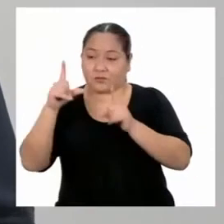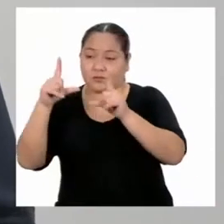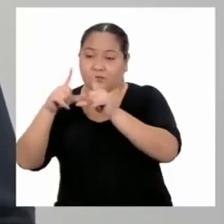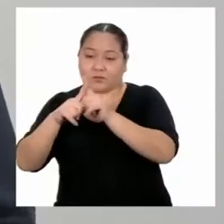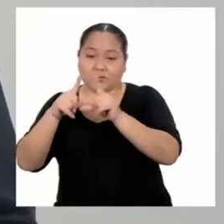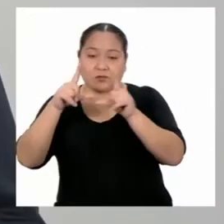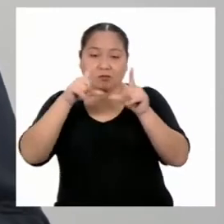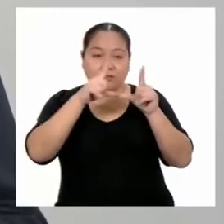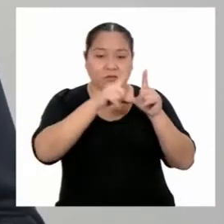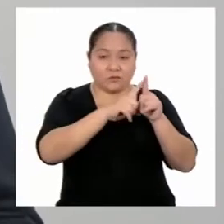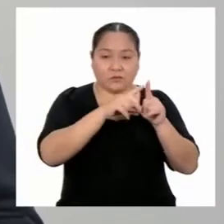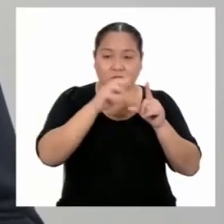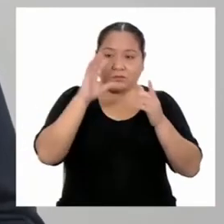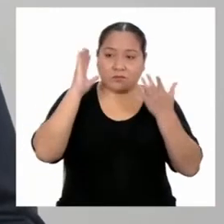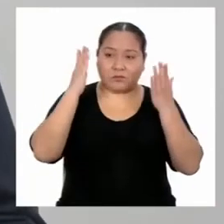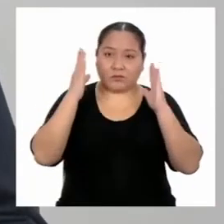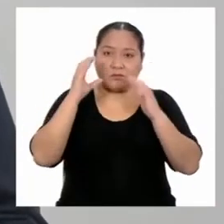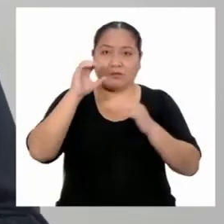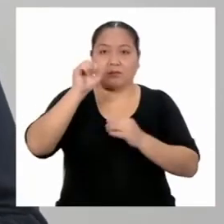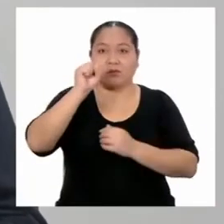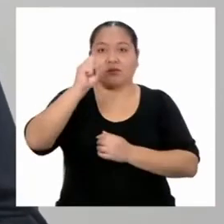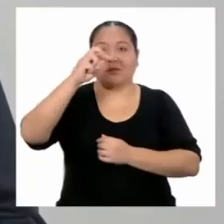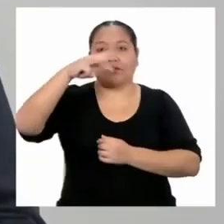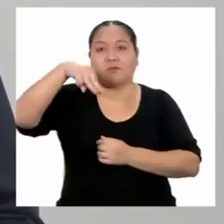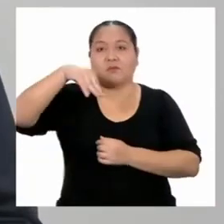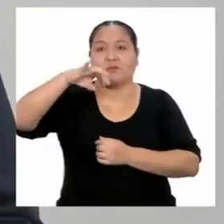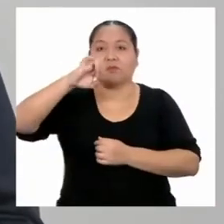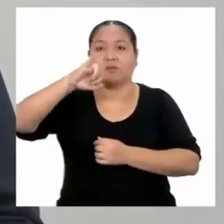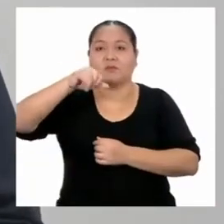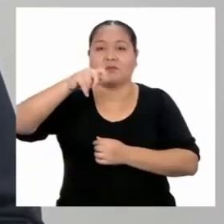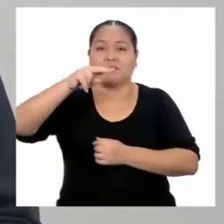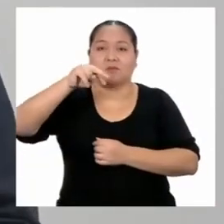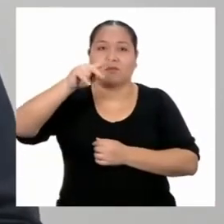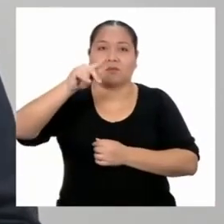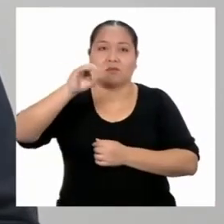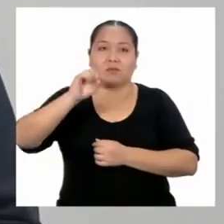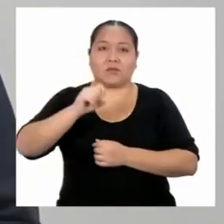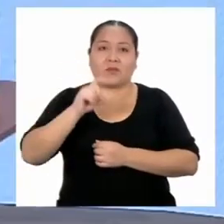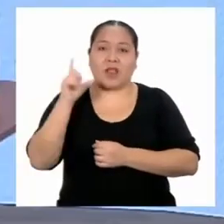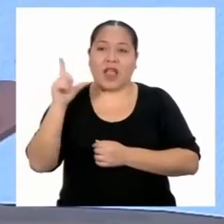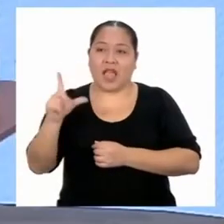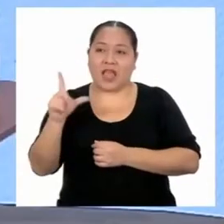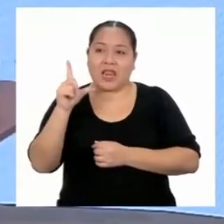son semejantes. El primer criterio es el LLL.